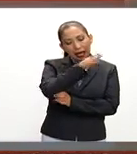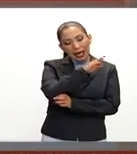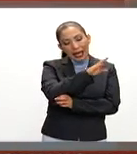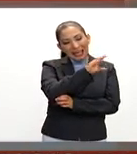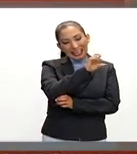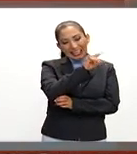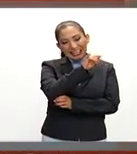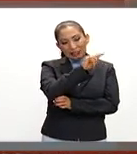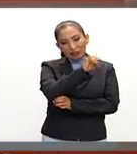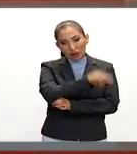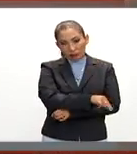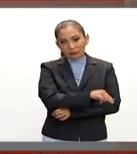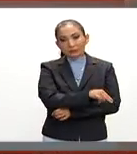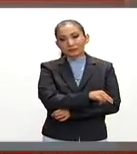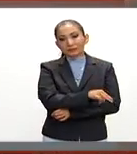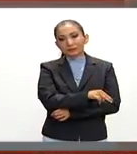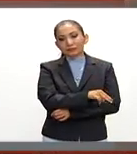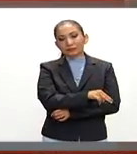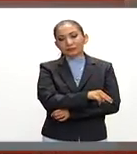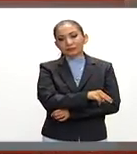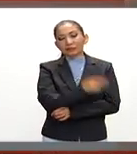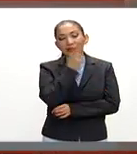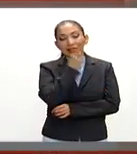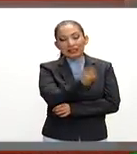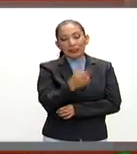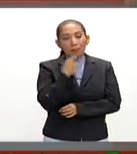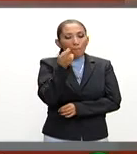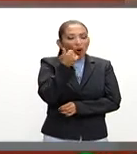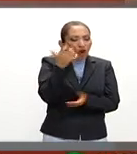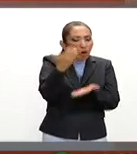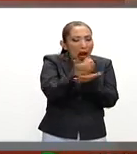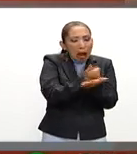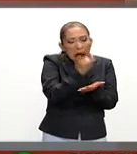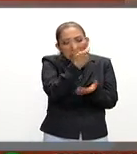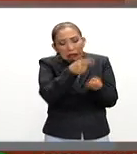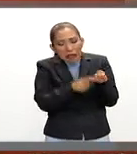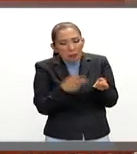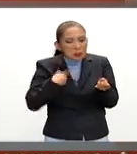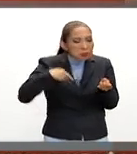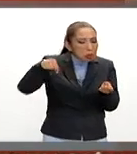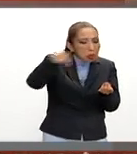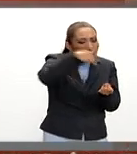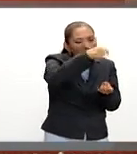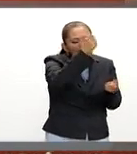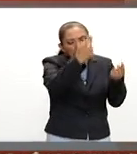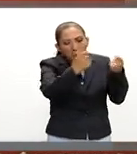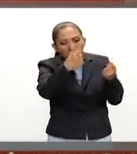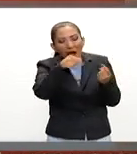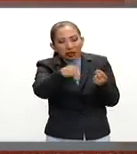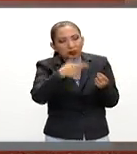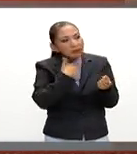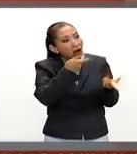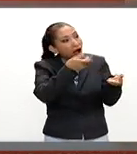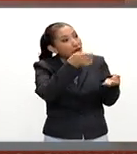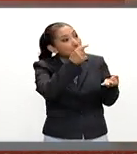Clinton más bien, y en efecto decía que el poco ingreso, el incremento en los bolsillos ha generado pues este